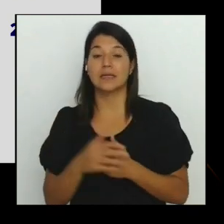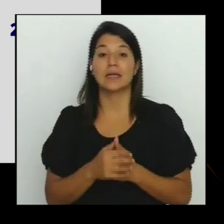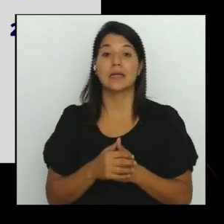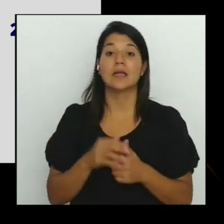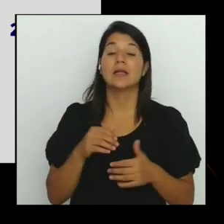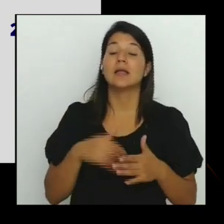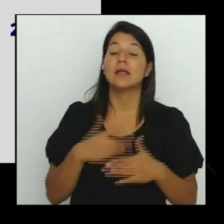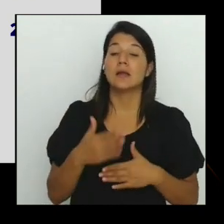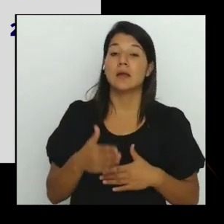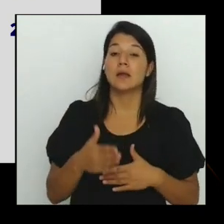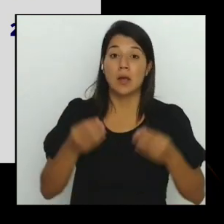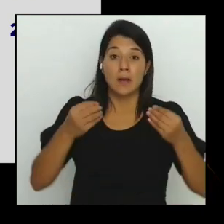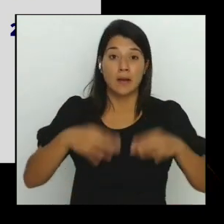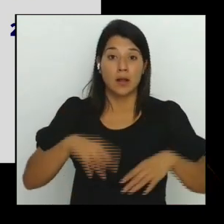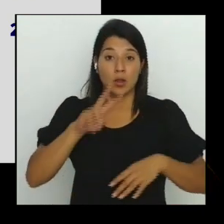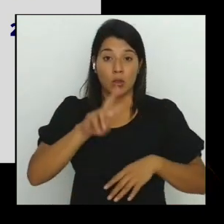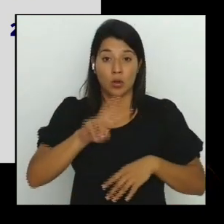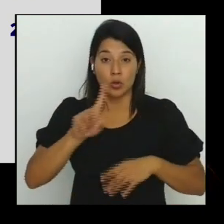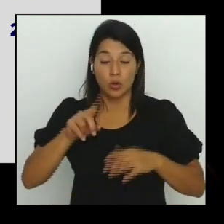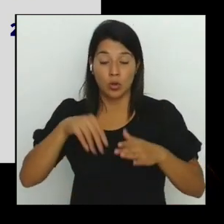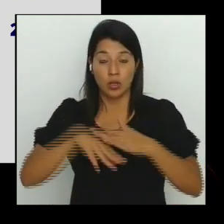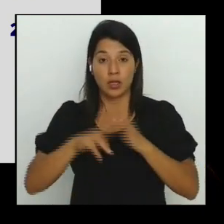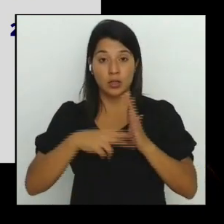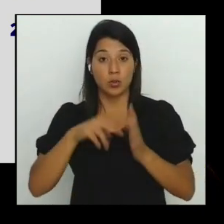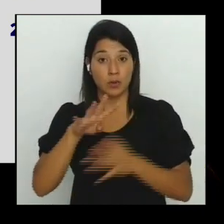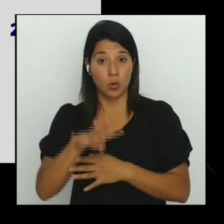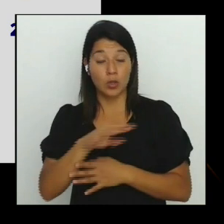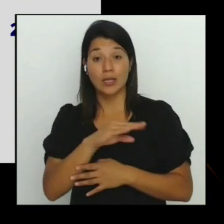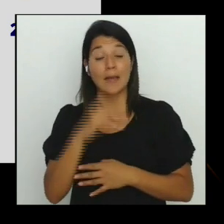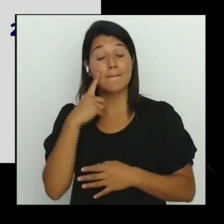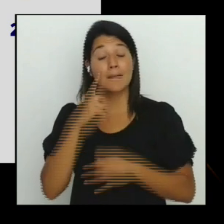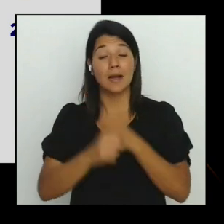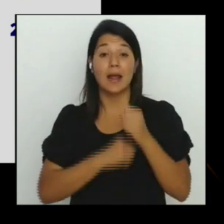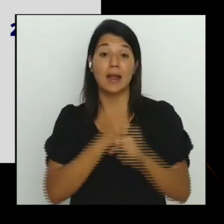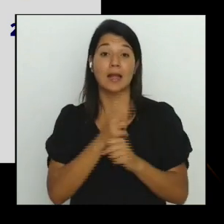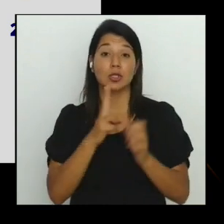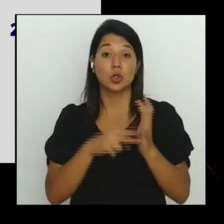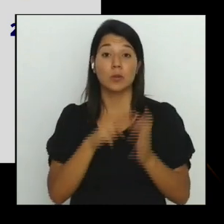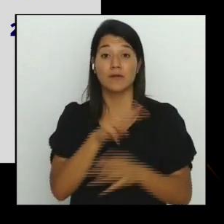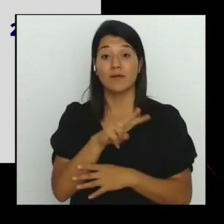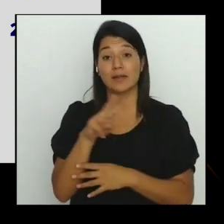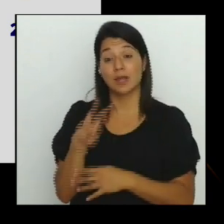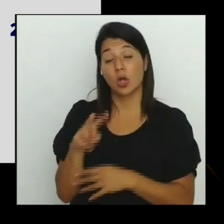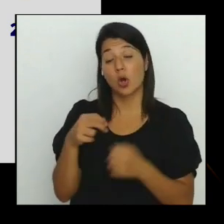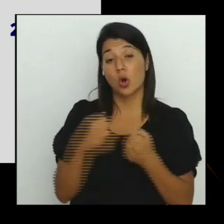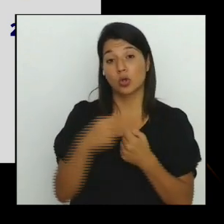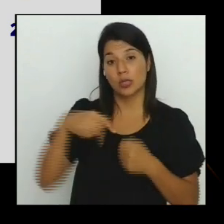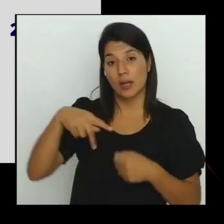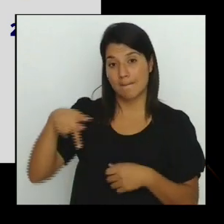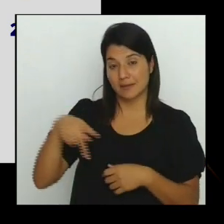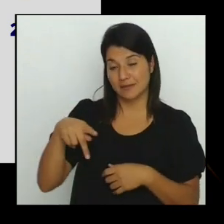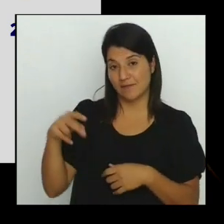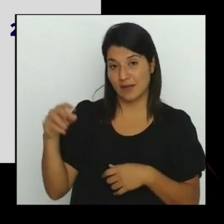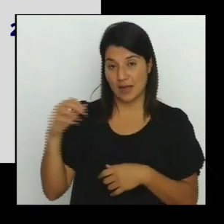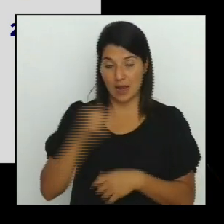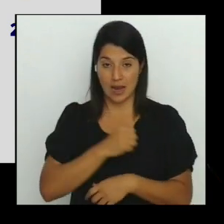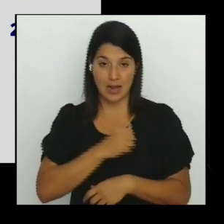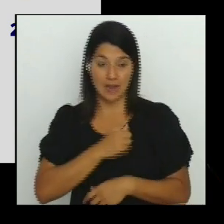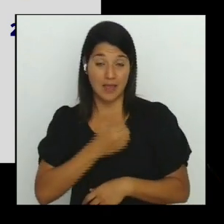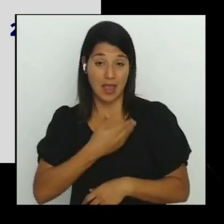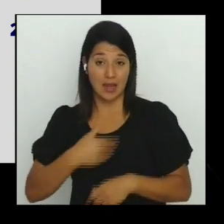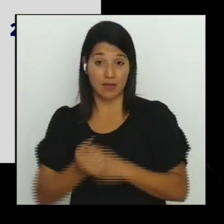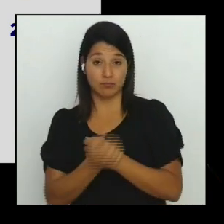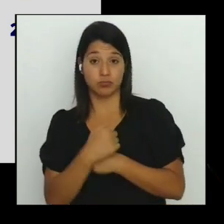perdido 2x1 en el 2004 para el 2022 contra el Pacific de Canadá el Herediano perdió 1x0 en el Zapriza mientras que en el